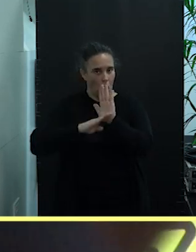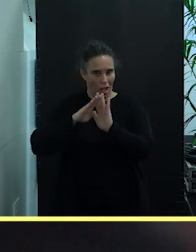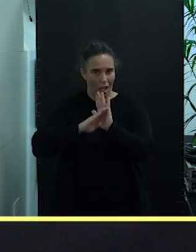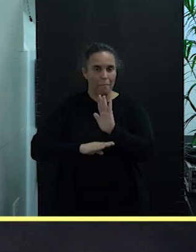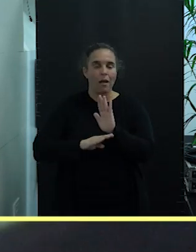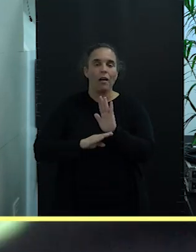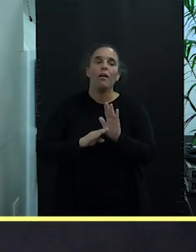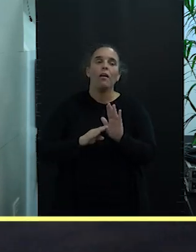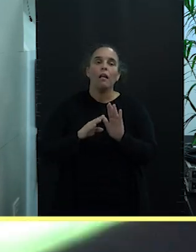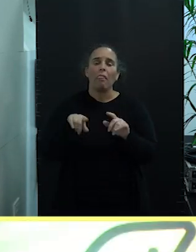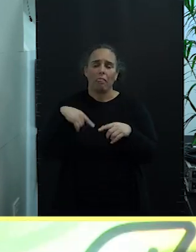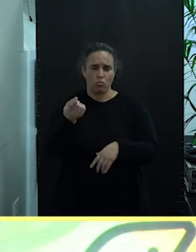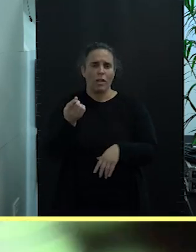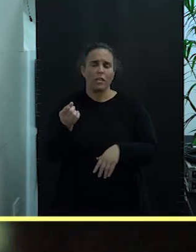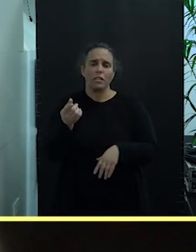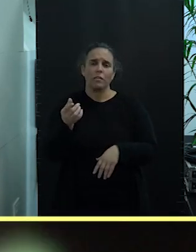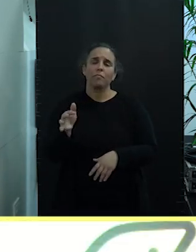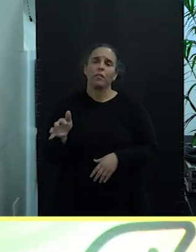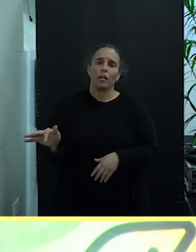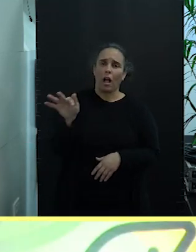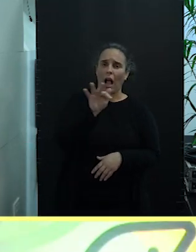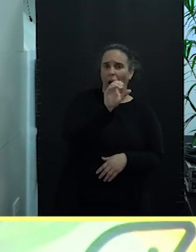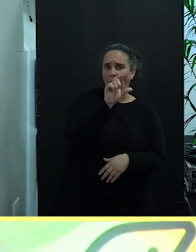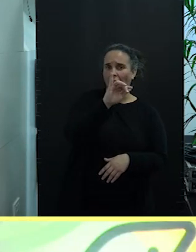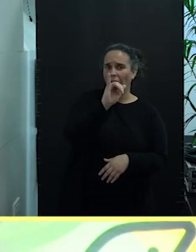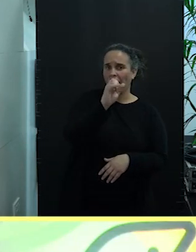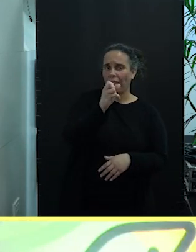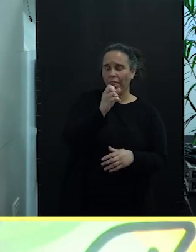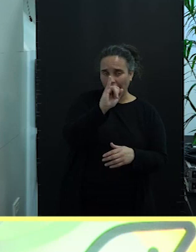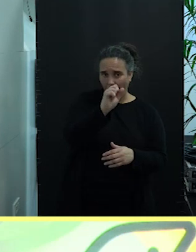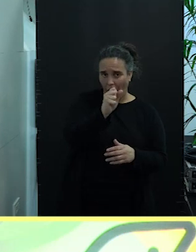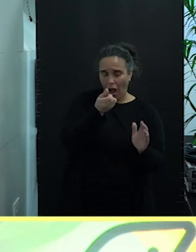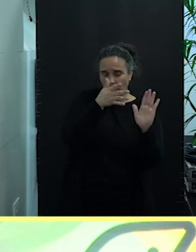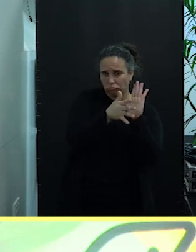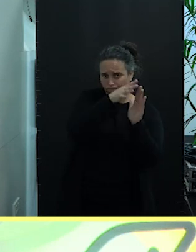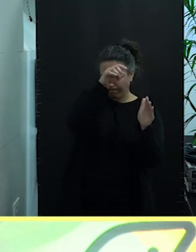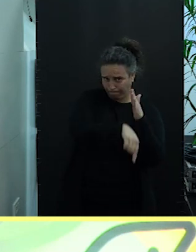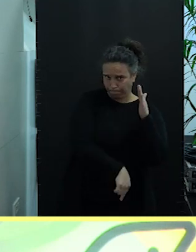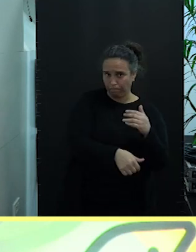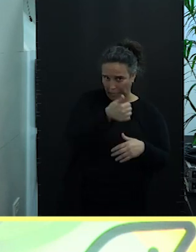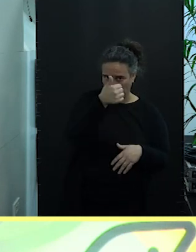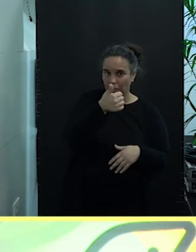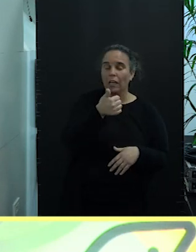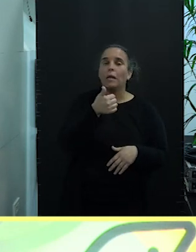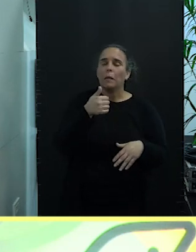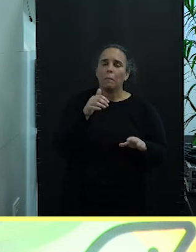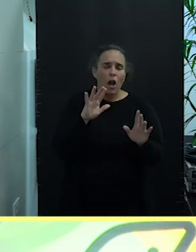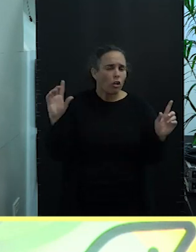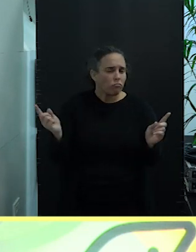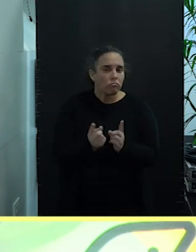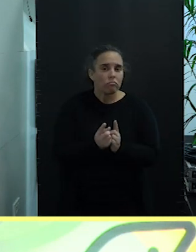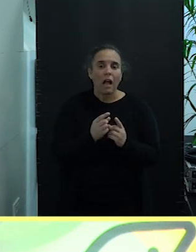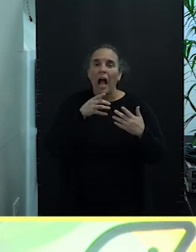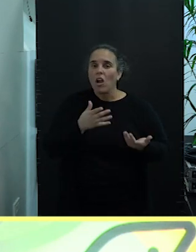una manera mucho más explícita Alicia, en estos momentos trabajamos en tres